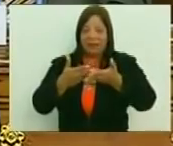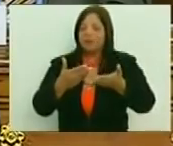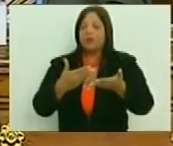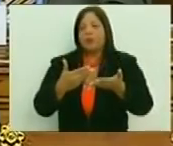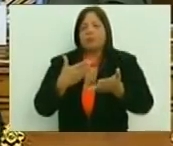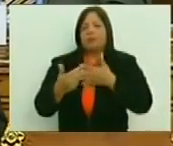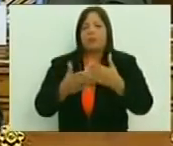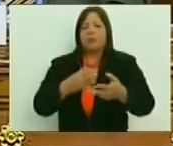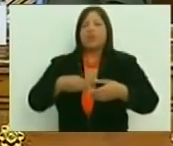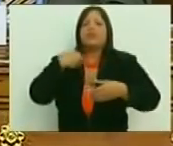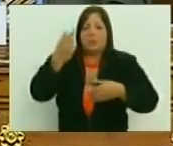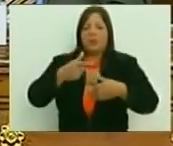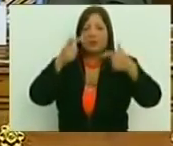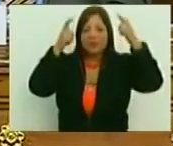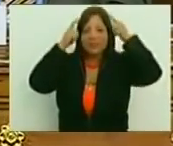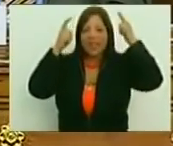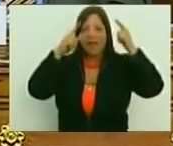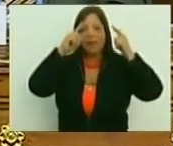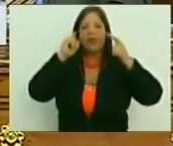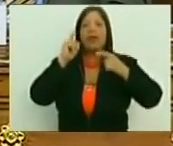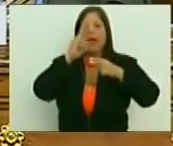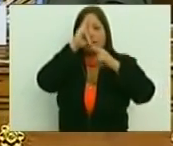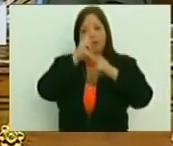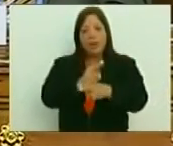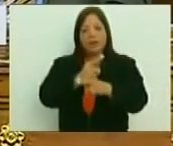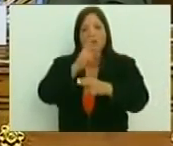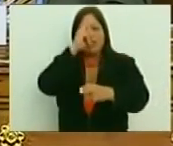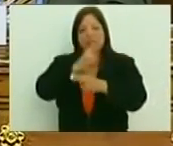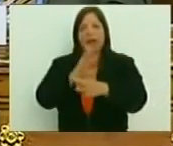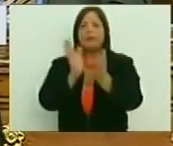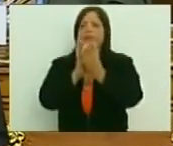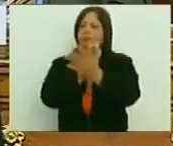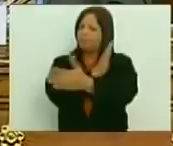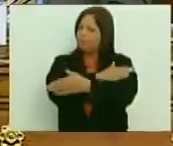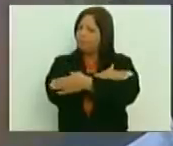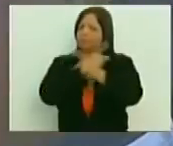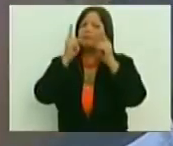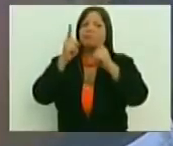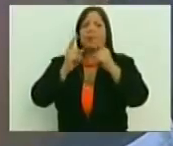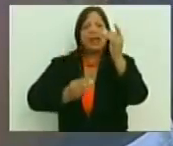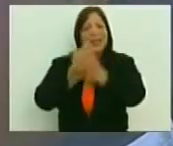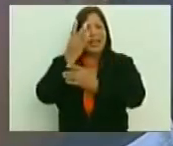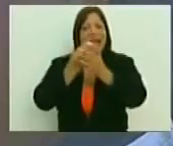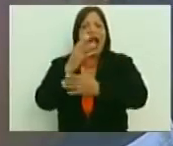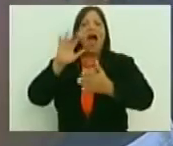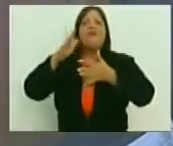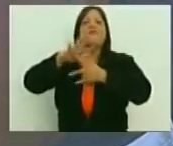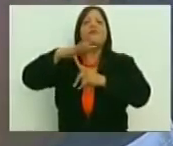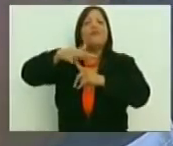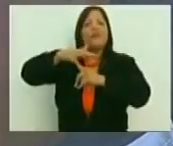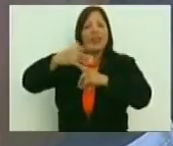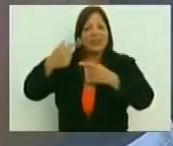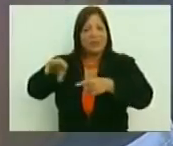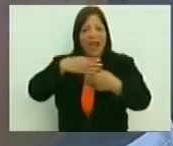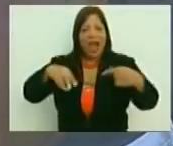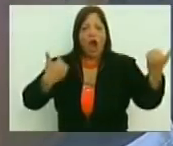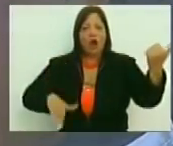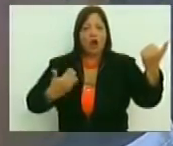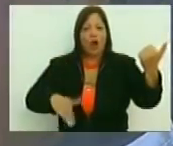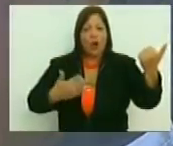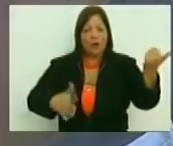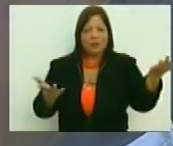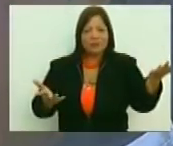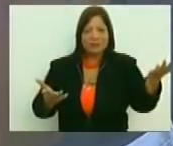pero se lo pude regalar. Y él nos dignificó, Chávez nos dignificó. Chávez me hizo crear el festival más grande de rock de Latinoamérica, el Gilman